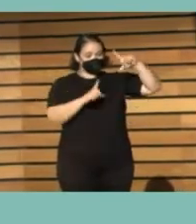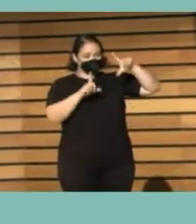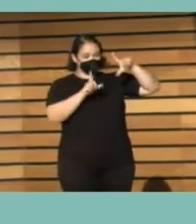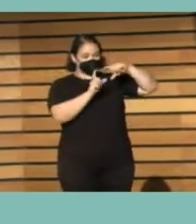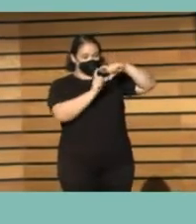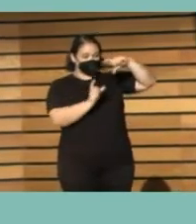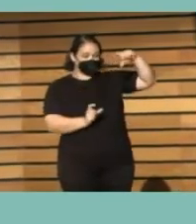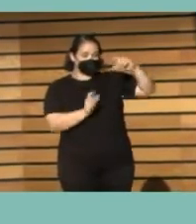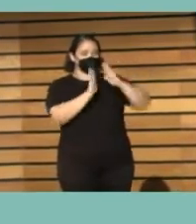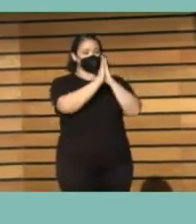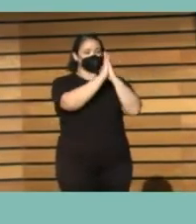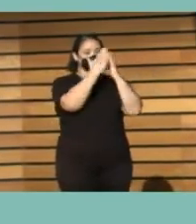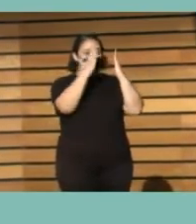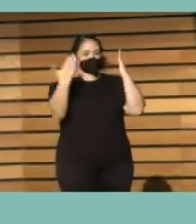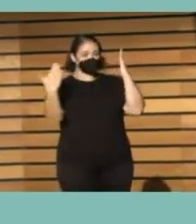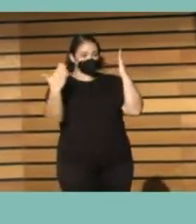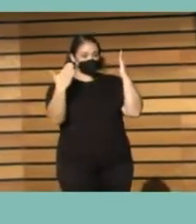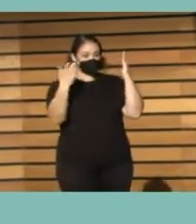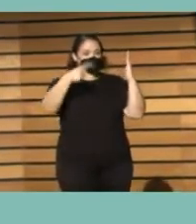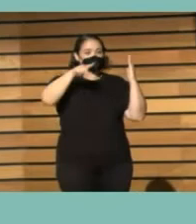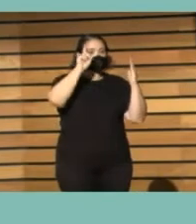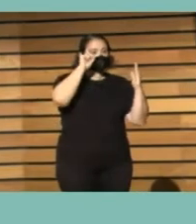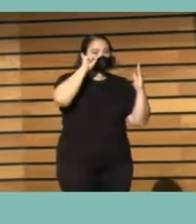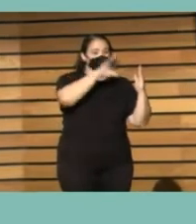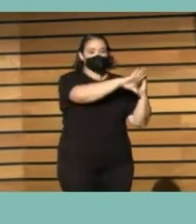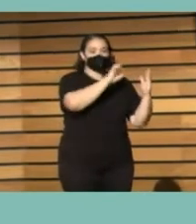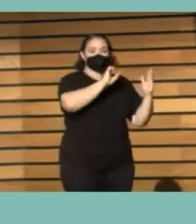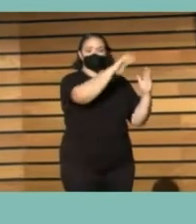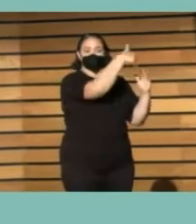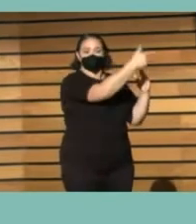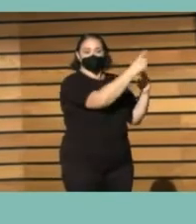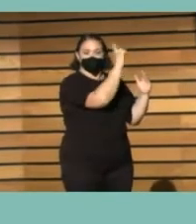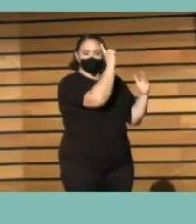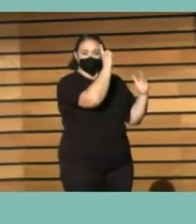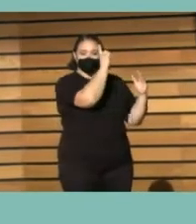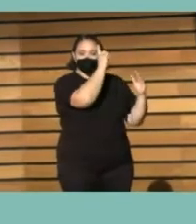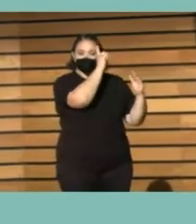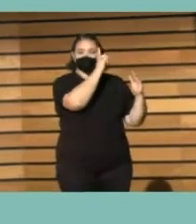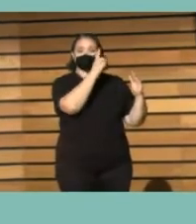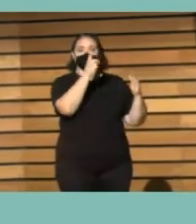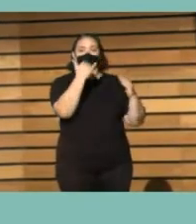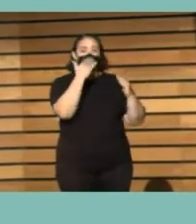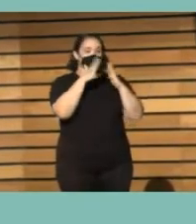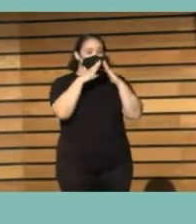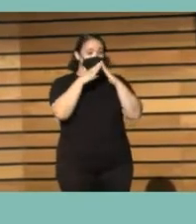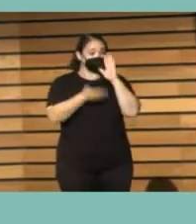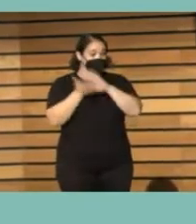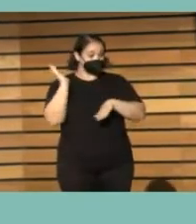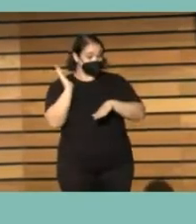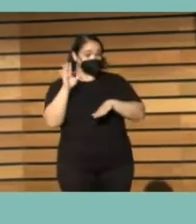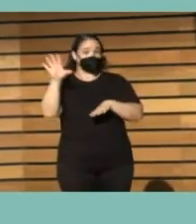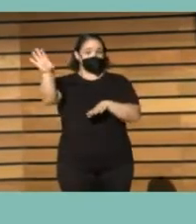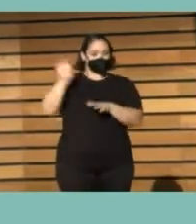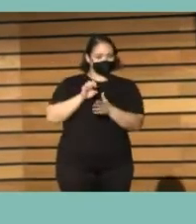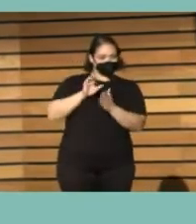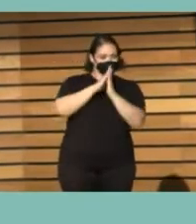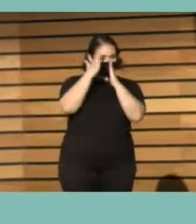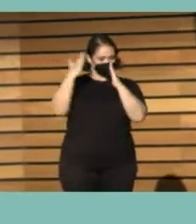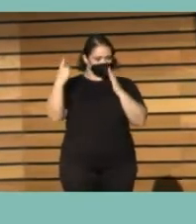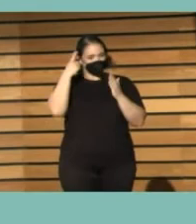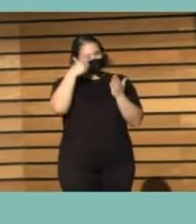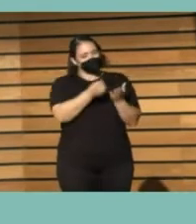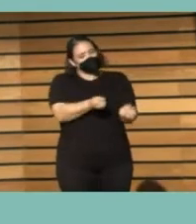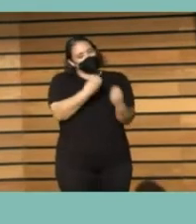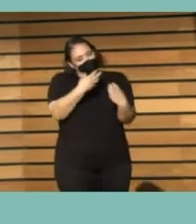este tríptico que tenéis o que habéis cogido, espero, y si no, a su vida, todo el mundo a su casa se lleva un tríptico.